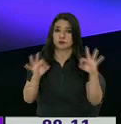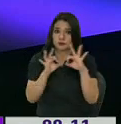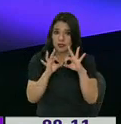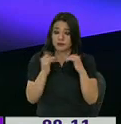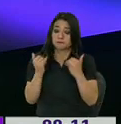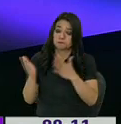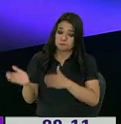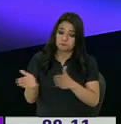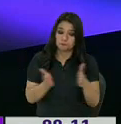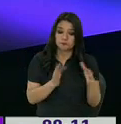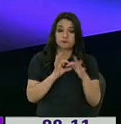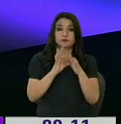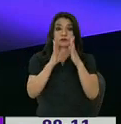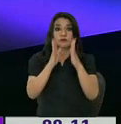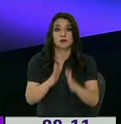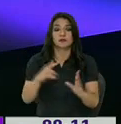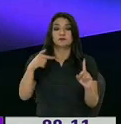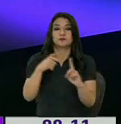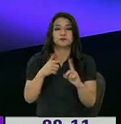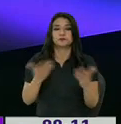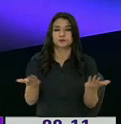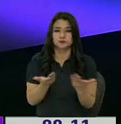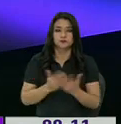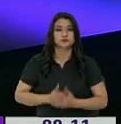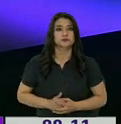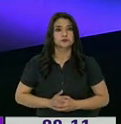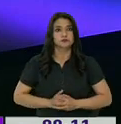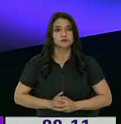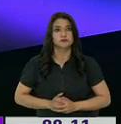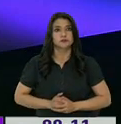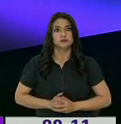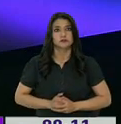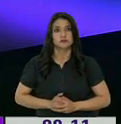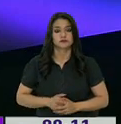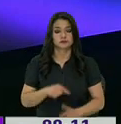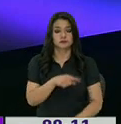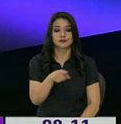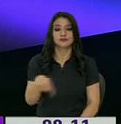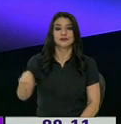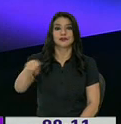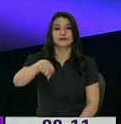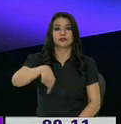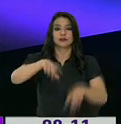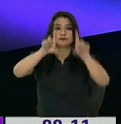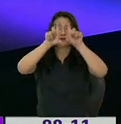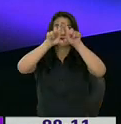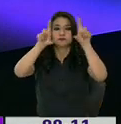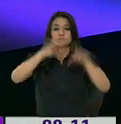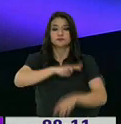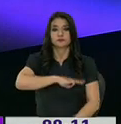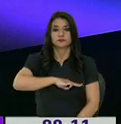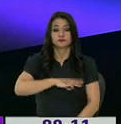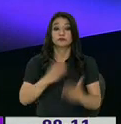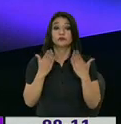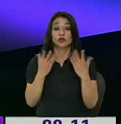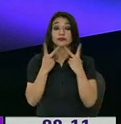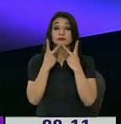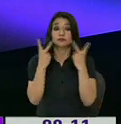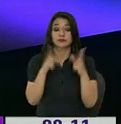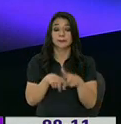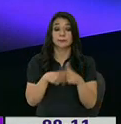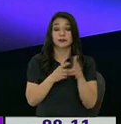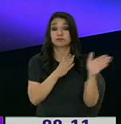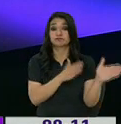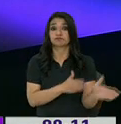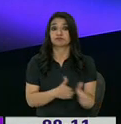Vamos ahora con Sofía Vintimilla, pues ella está en el sector del Trébol, ahí la empresa Metropolitana de Obras Públicas puso en marcha